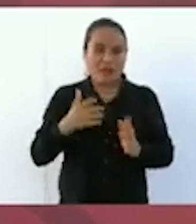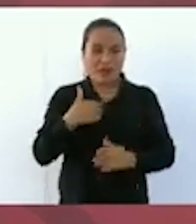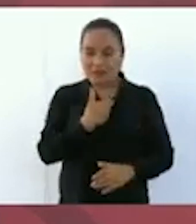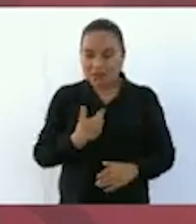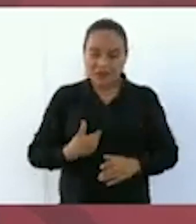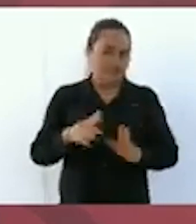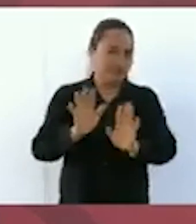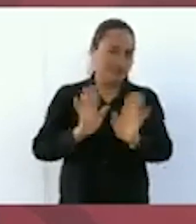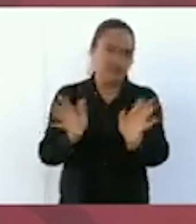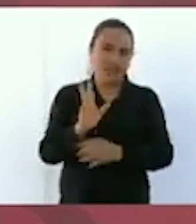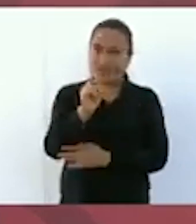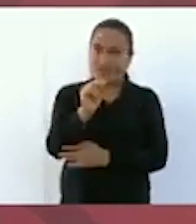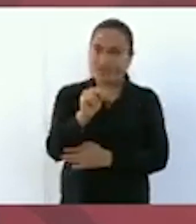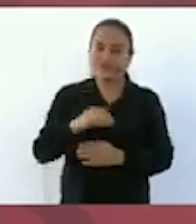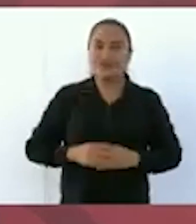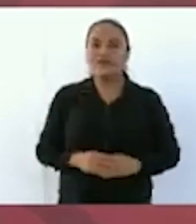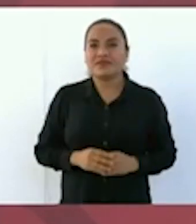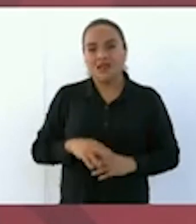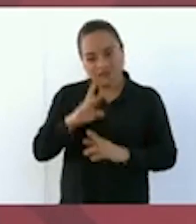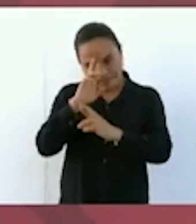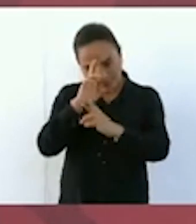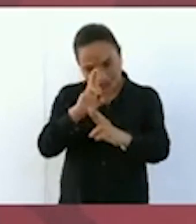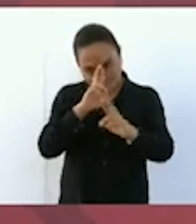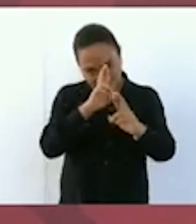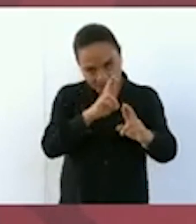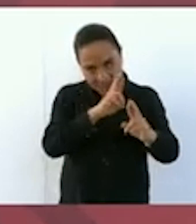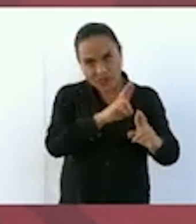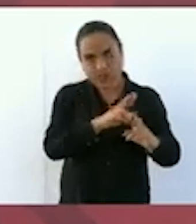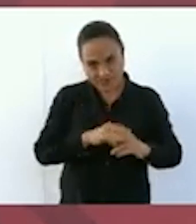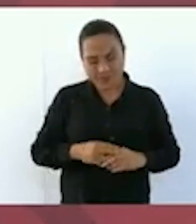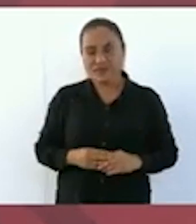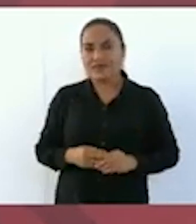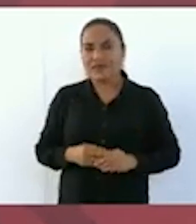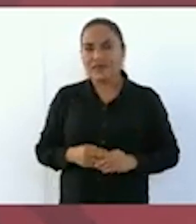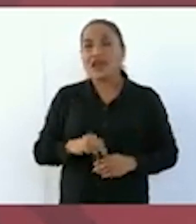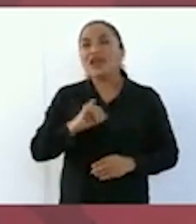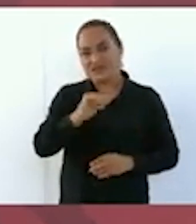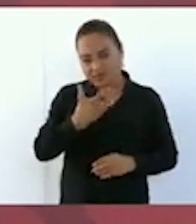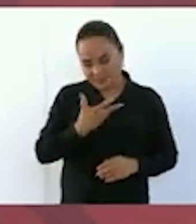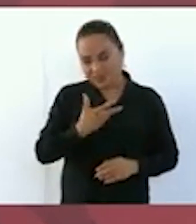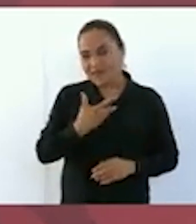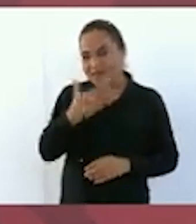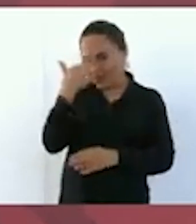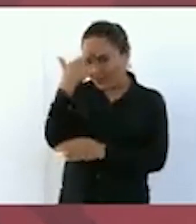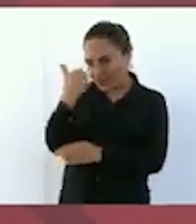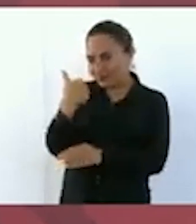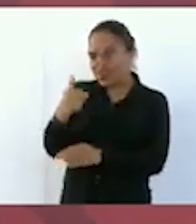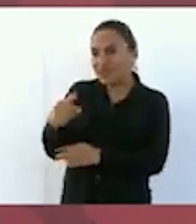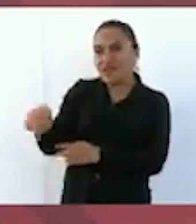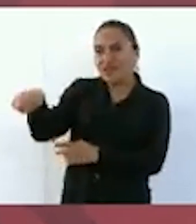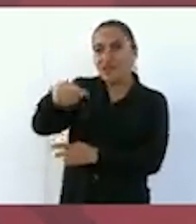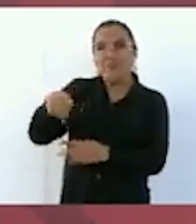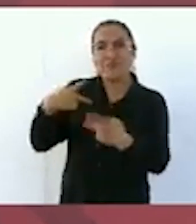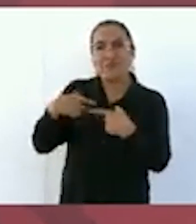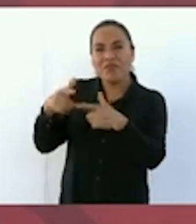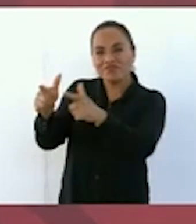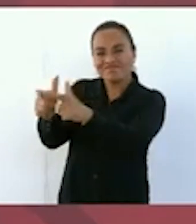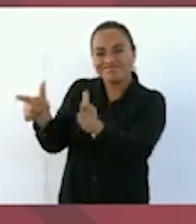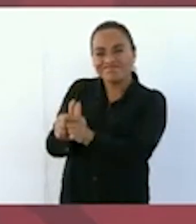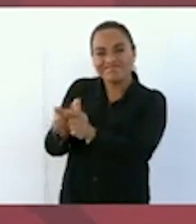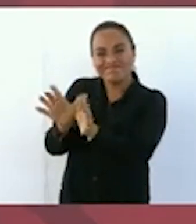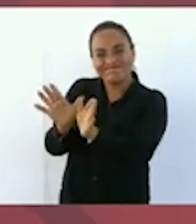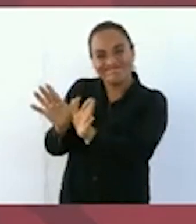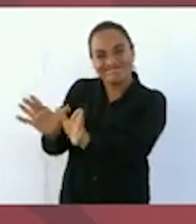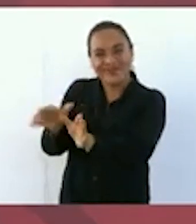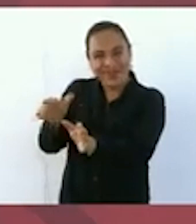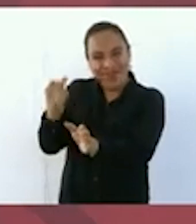Además, tienen razón mis adversarios, ya tengo bastantes